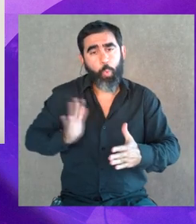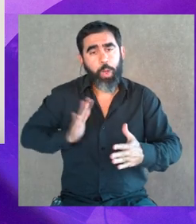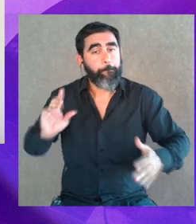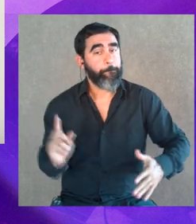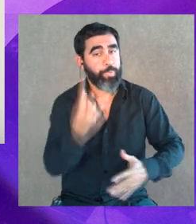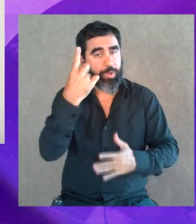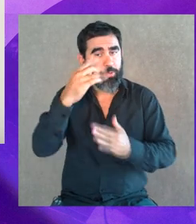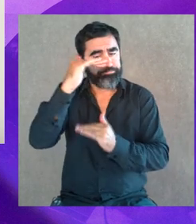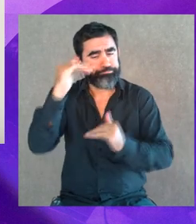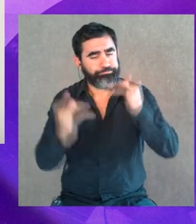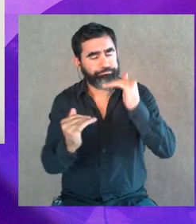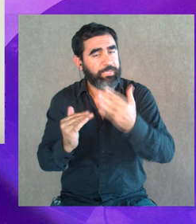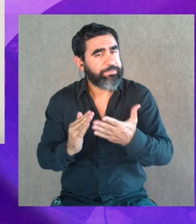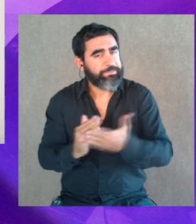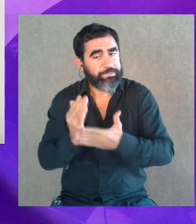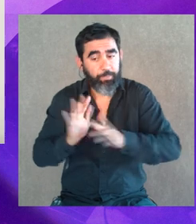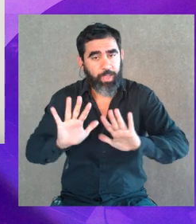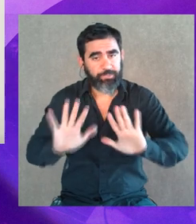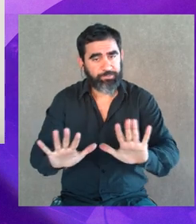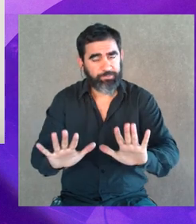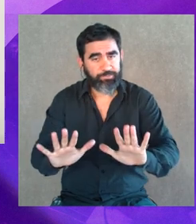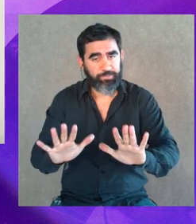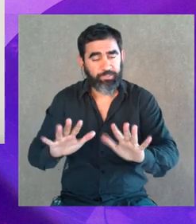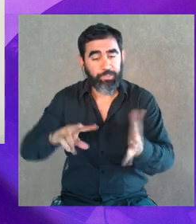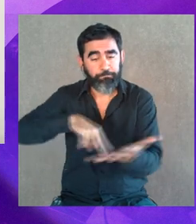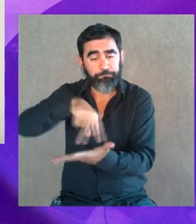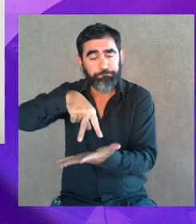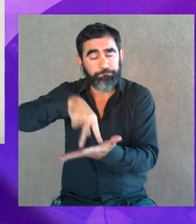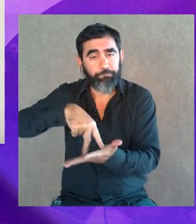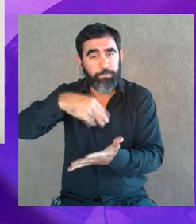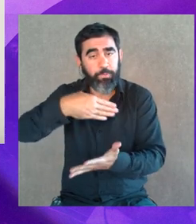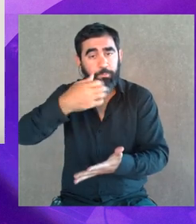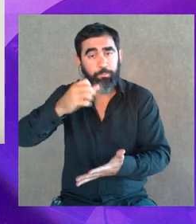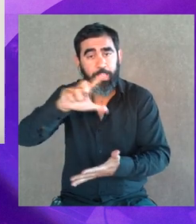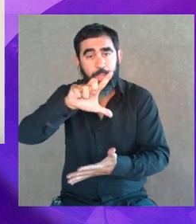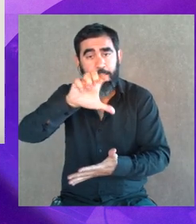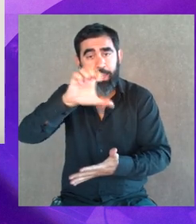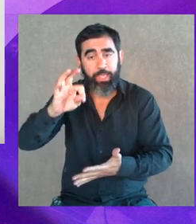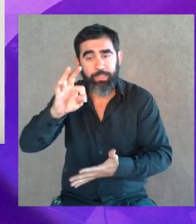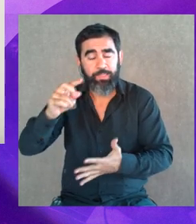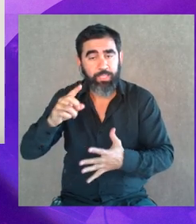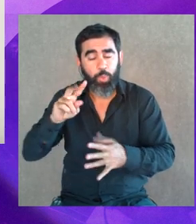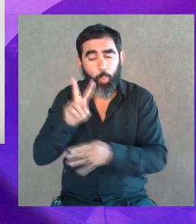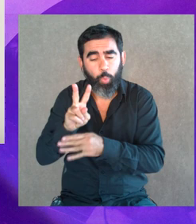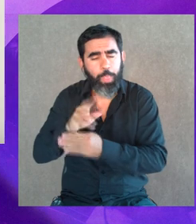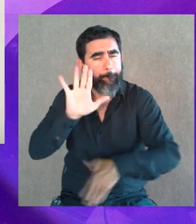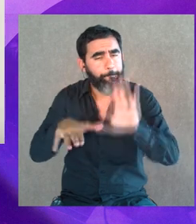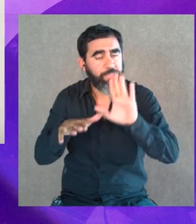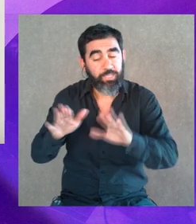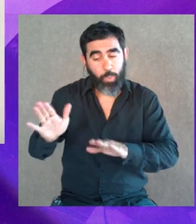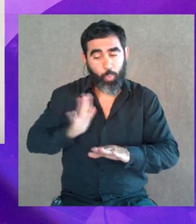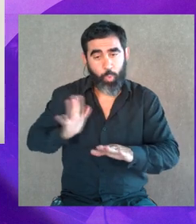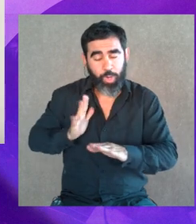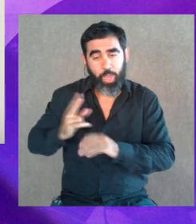es tú adelante, o está adelante. Es en un ballet el personaje más cuidado, la bailarina, ¿no?